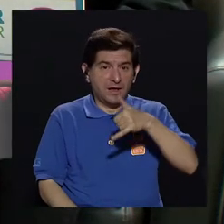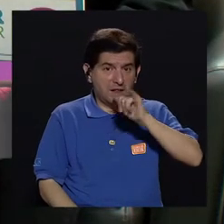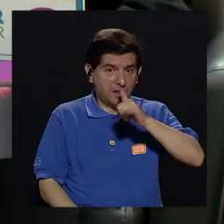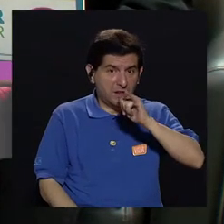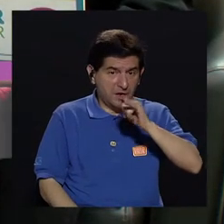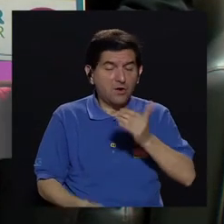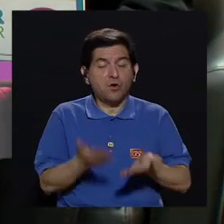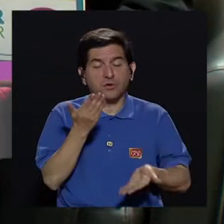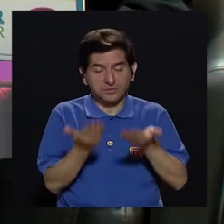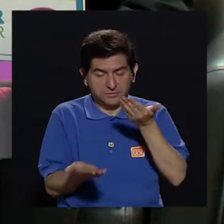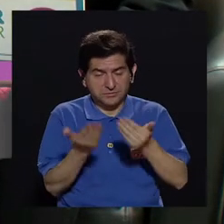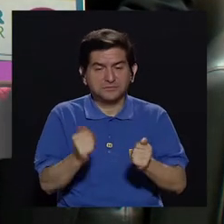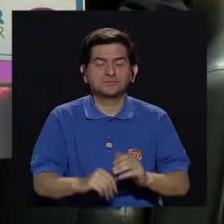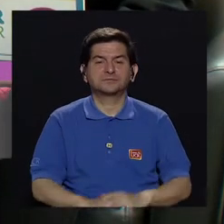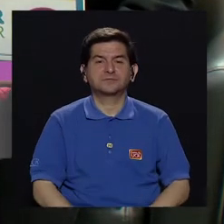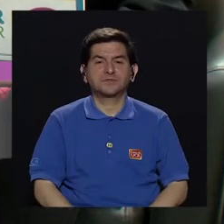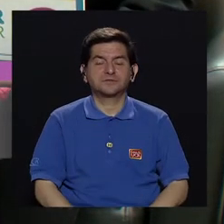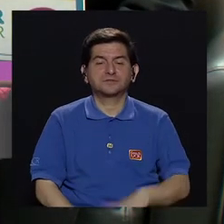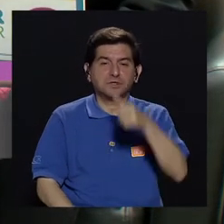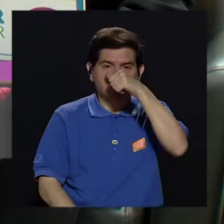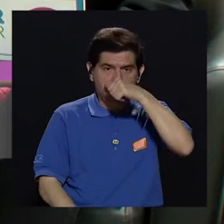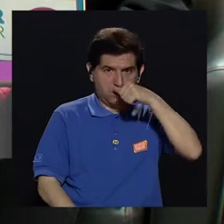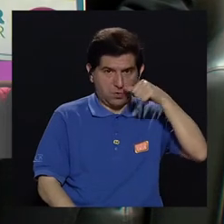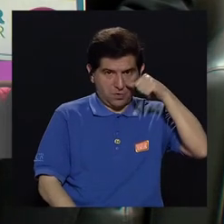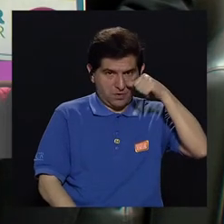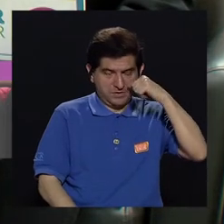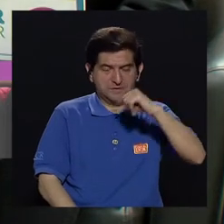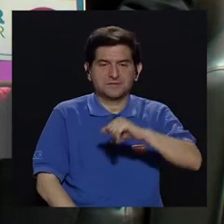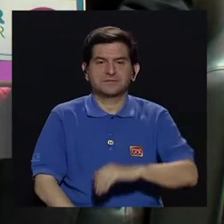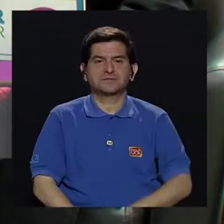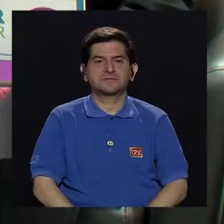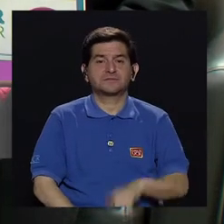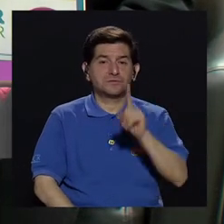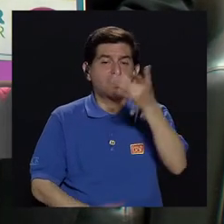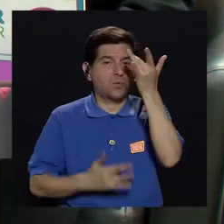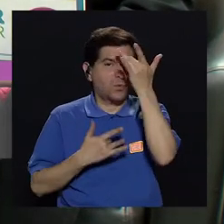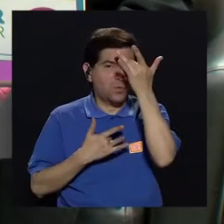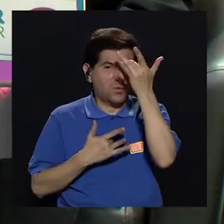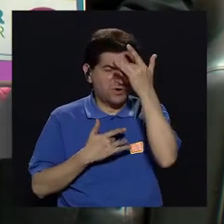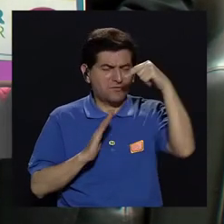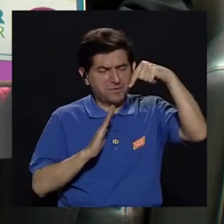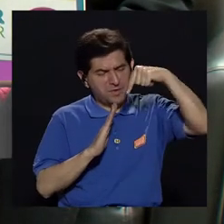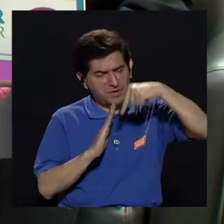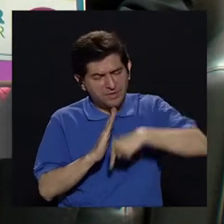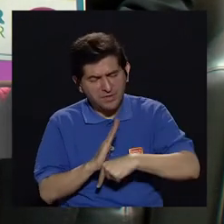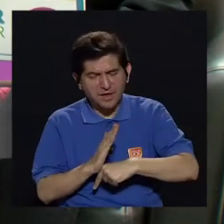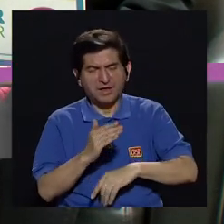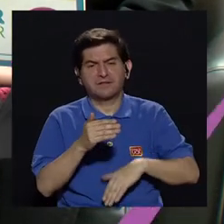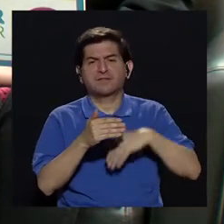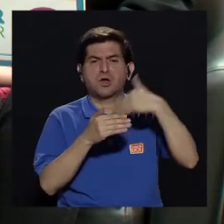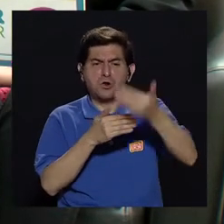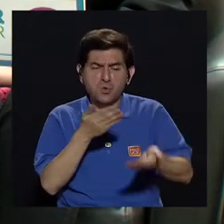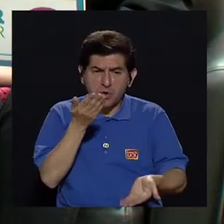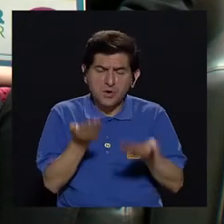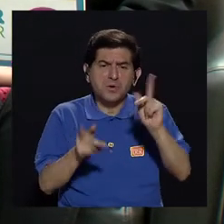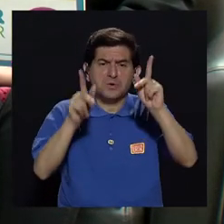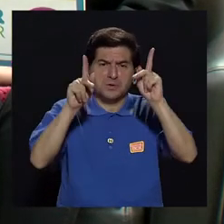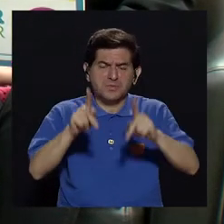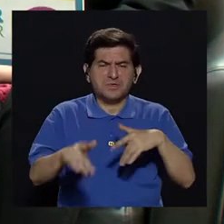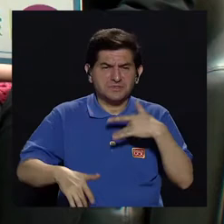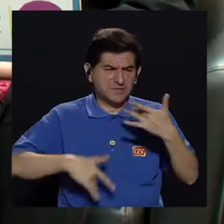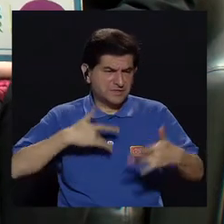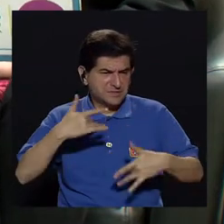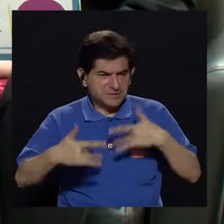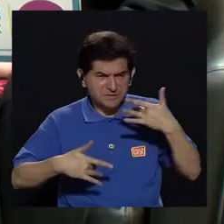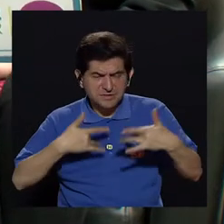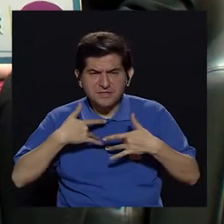alcohol puede ser un precipitante, drogas, una enfermedad aguda. Después de una enfermedad aguda